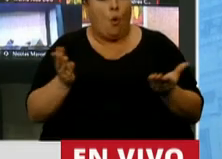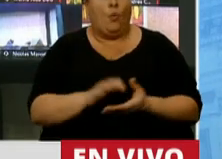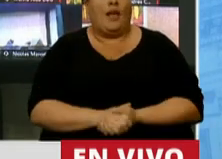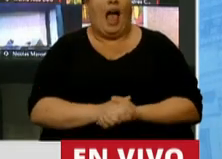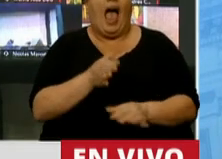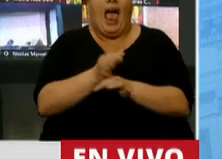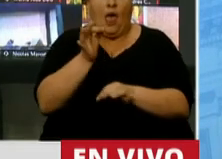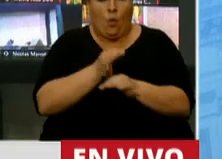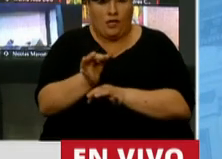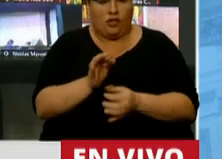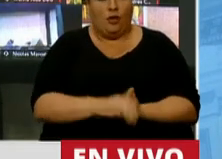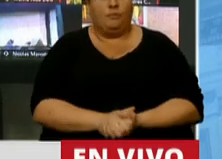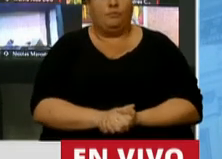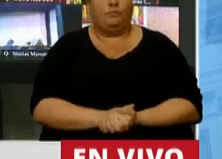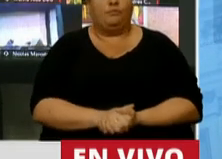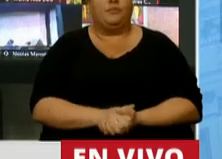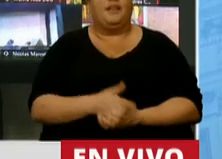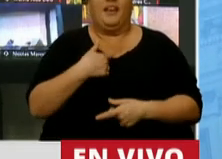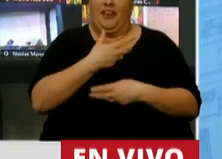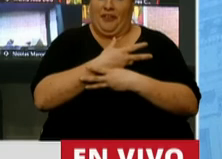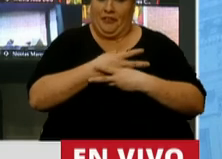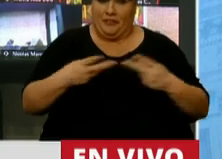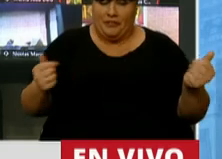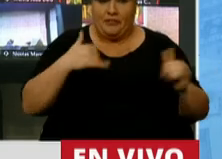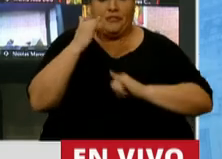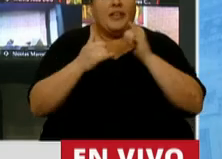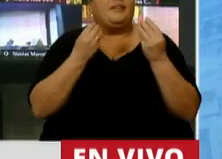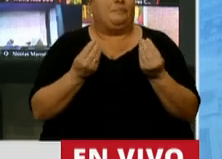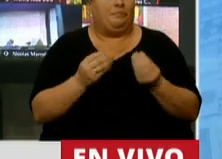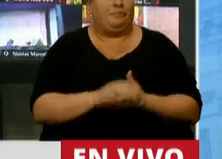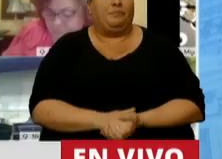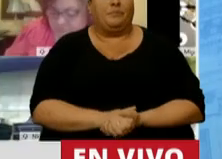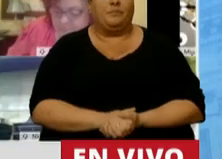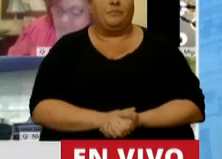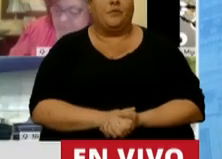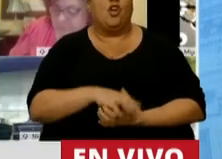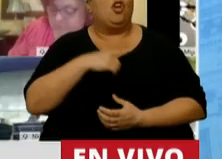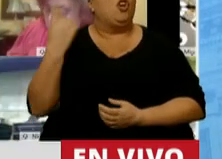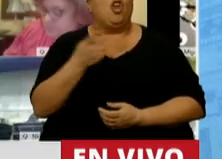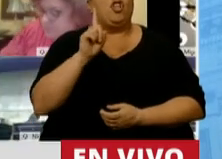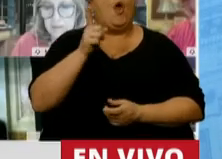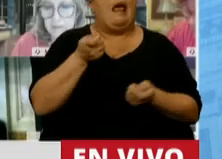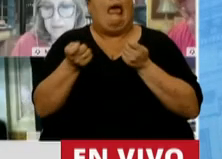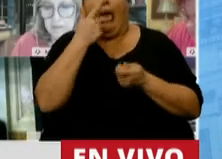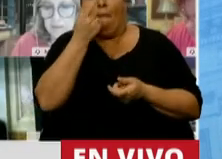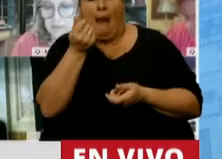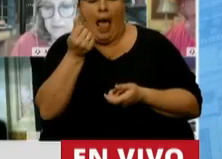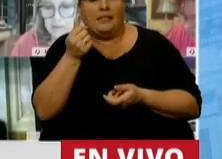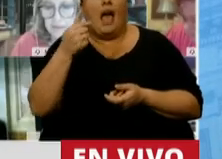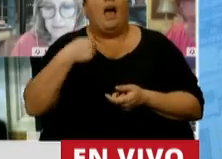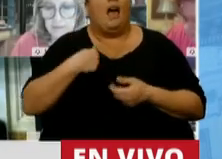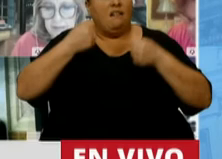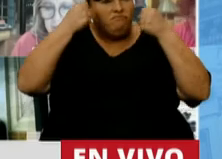la educación. Y quiero finalizar diciendo nosotros no lucramos, tenemos